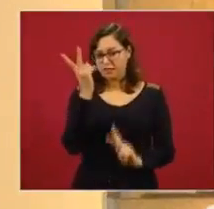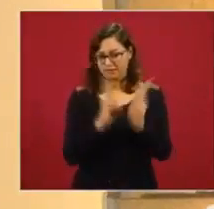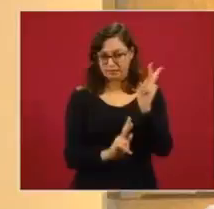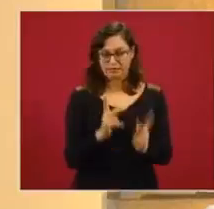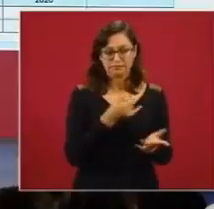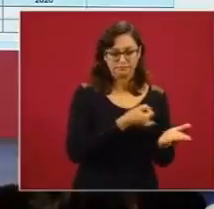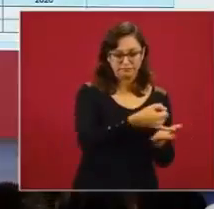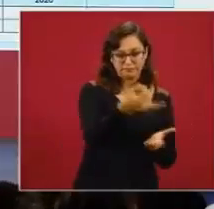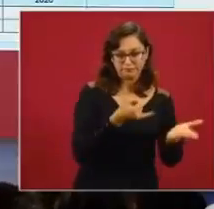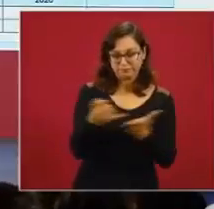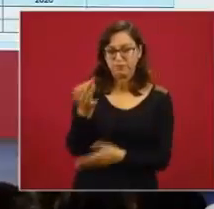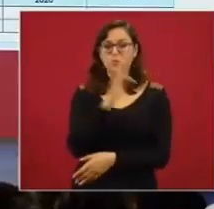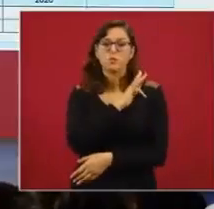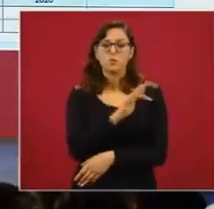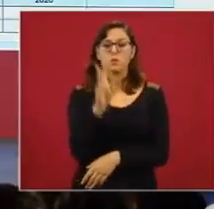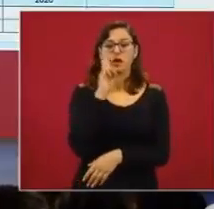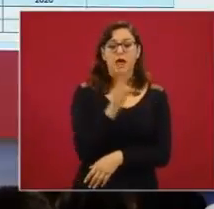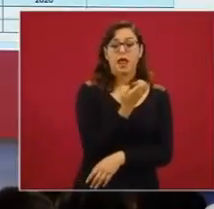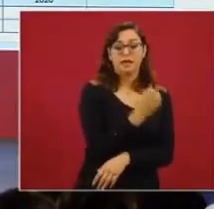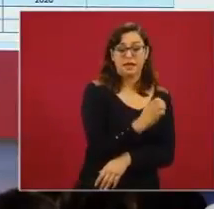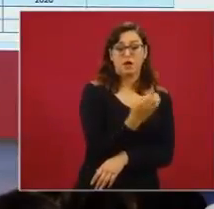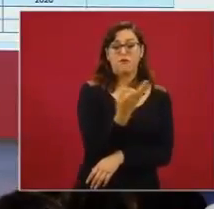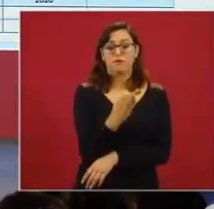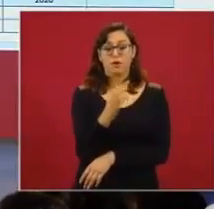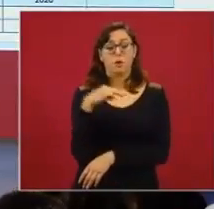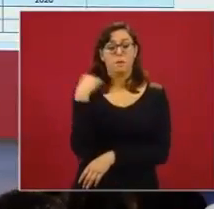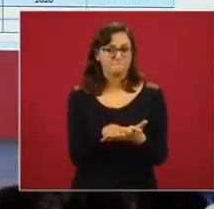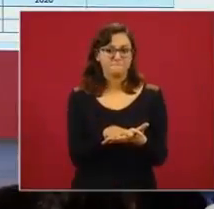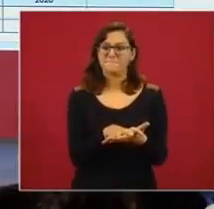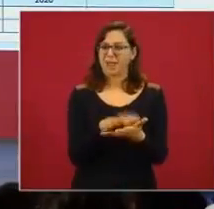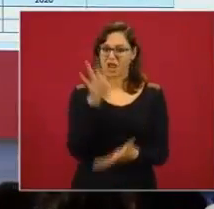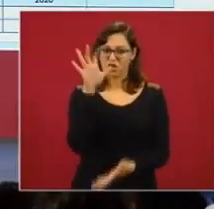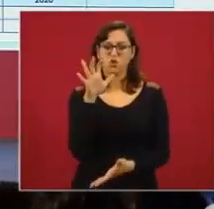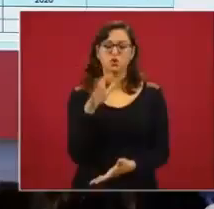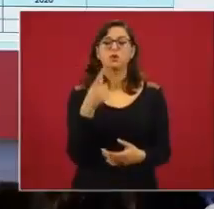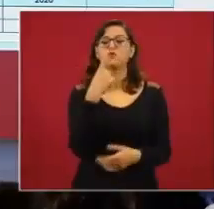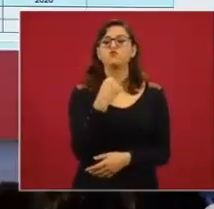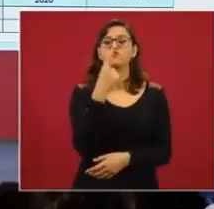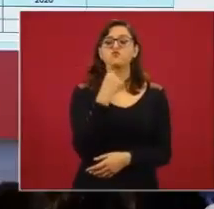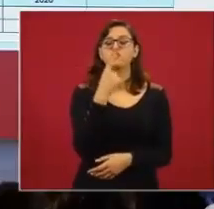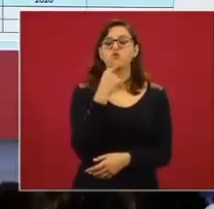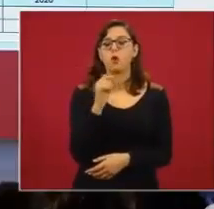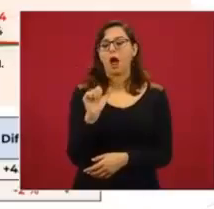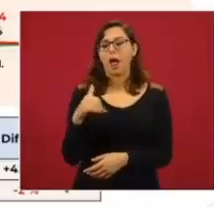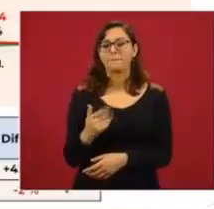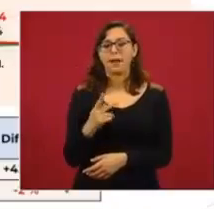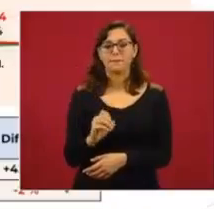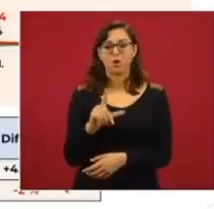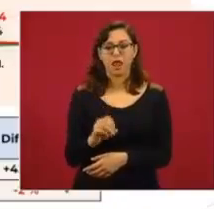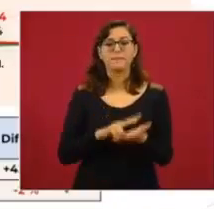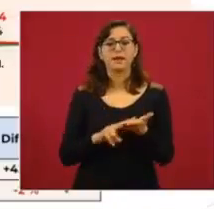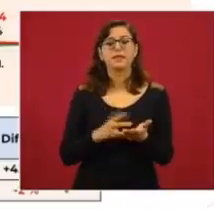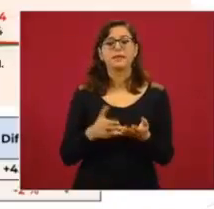tráfico de ellos. Y aquí podemos ver que enero, febrero, marzo, abril y mayo es de amapola, lo verde es de